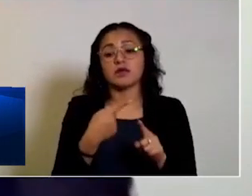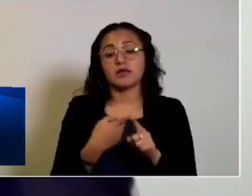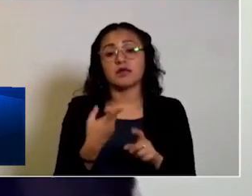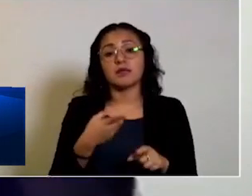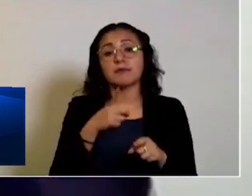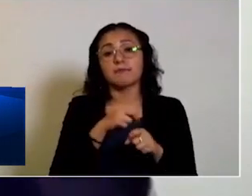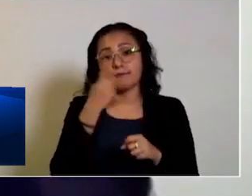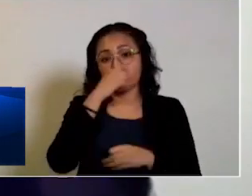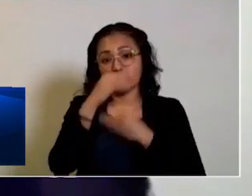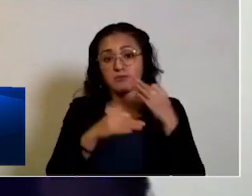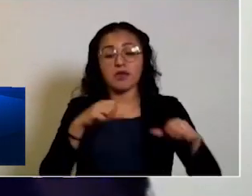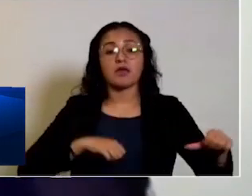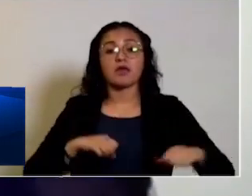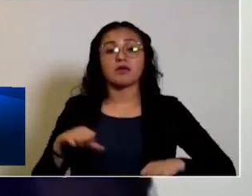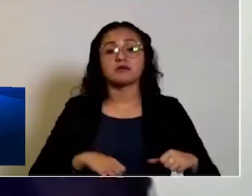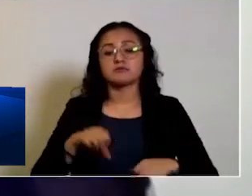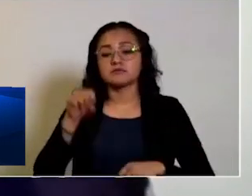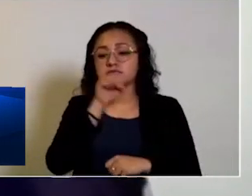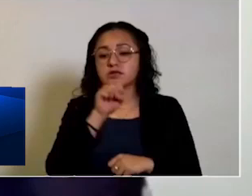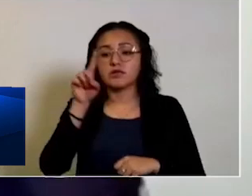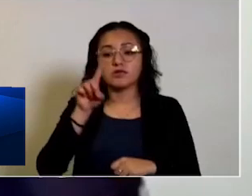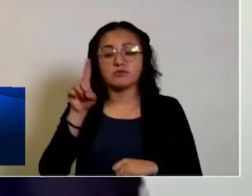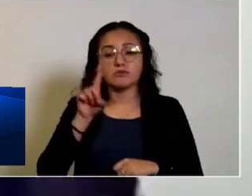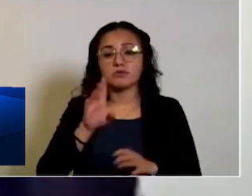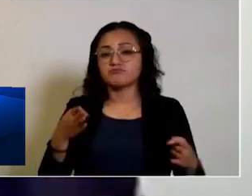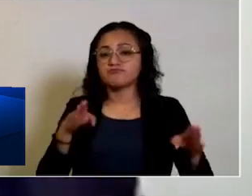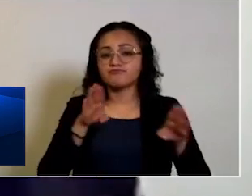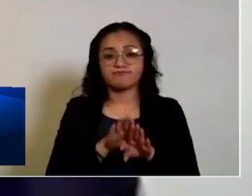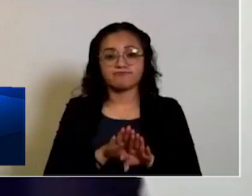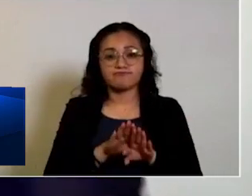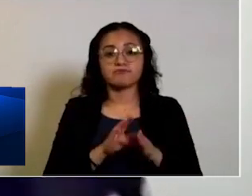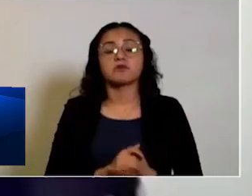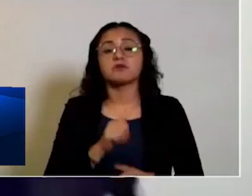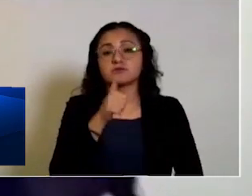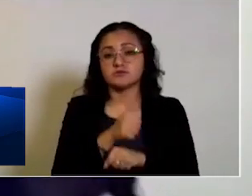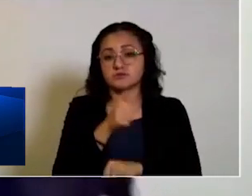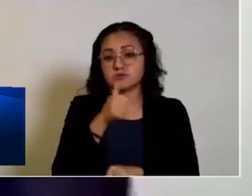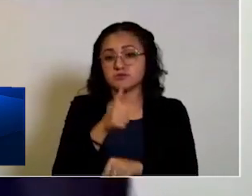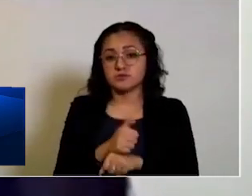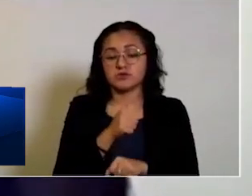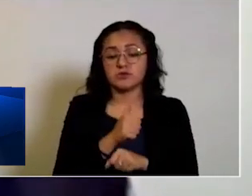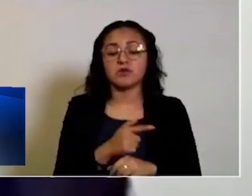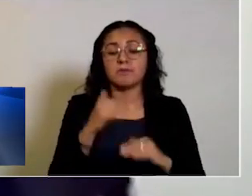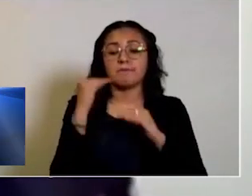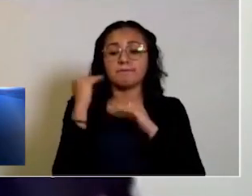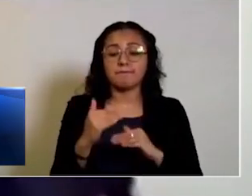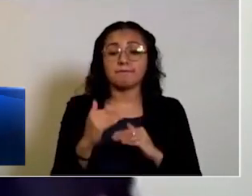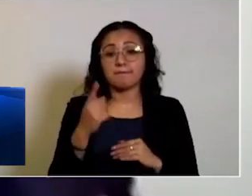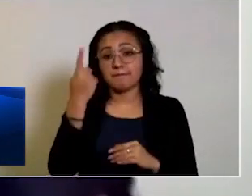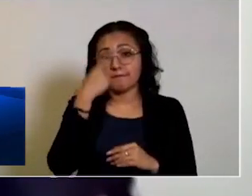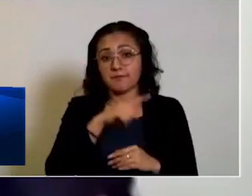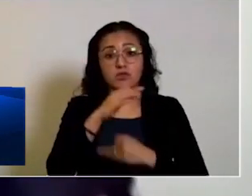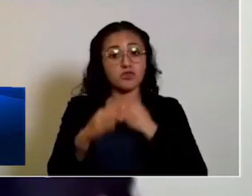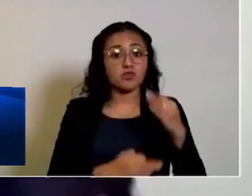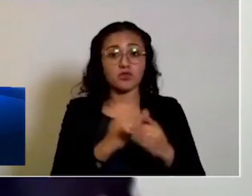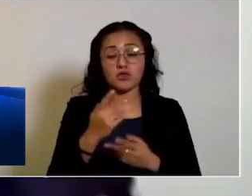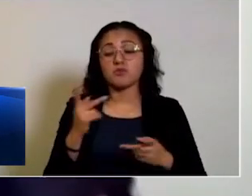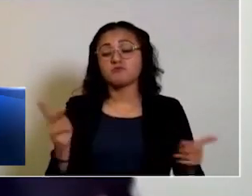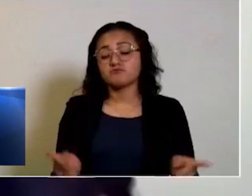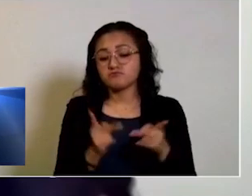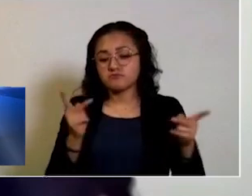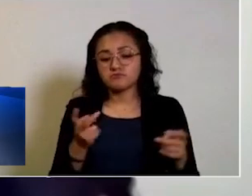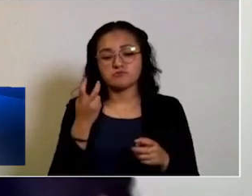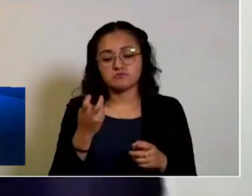cierre para toda actividad serán los sábados y domingos. Sexto, el aforo permitido para toda actividad económica y